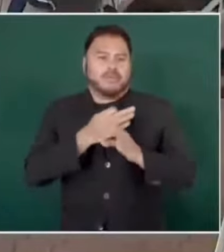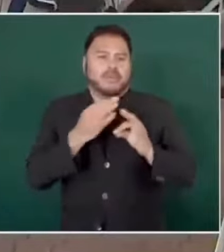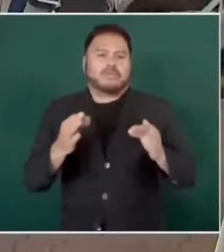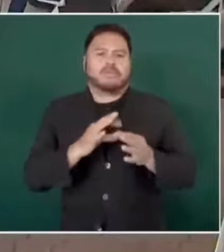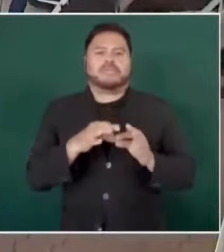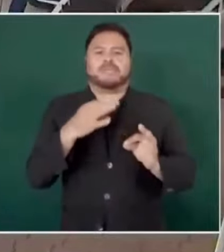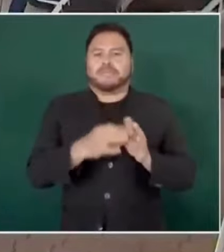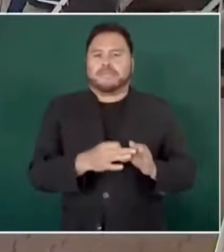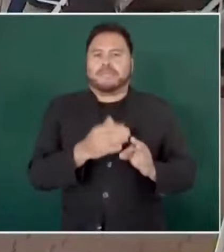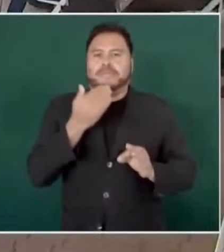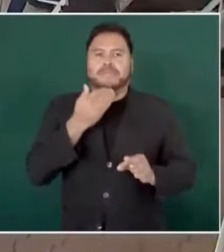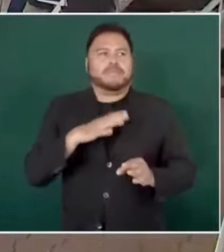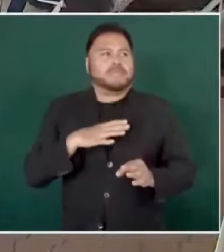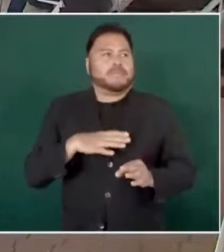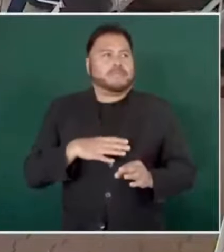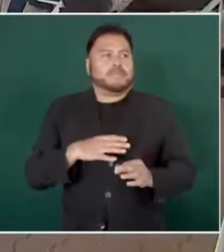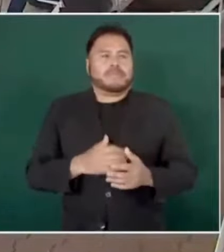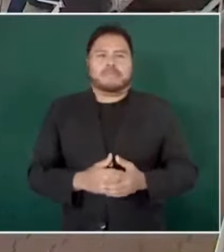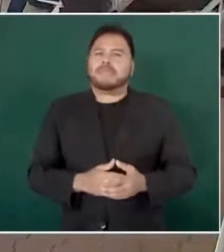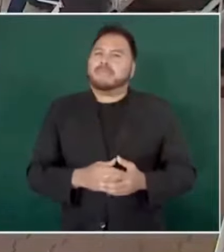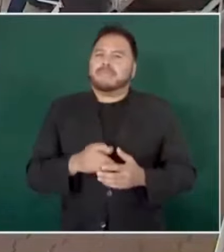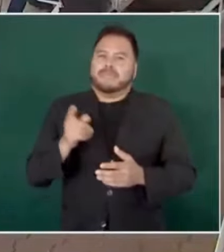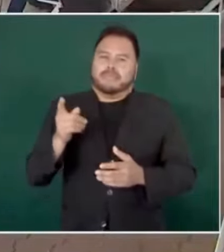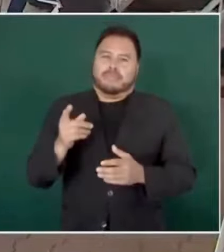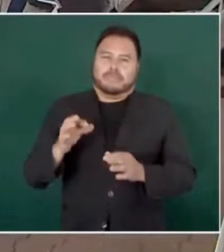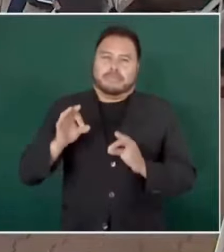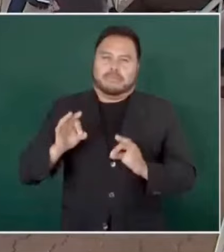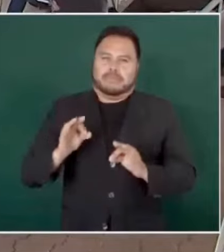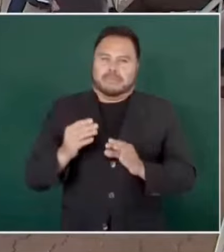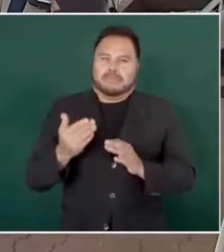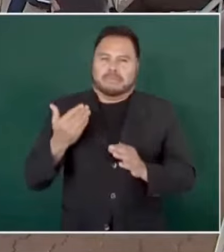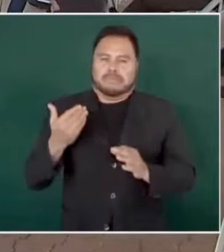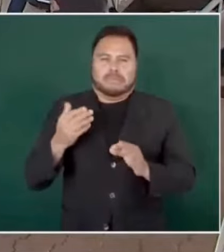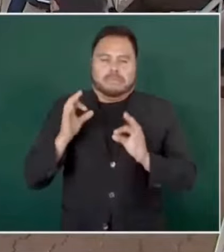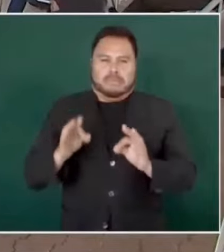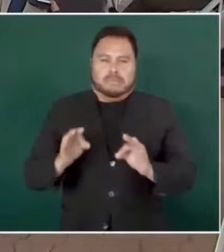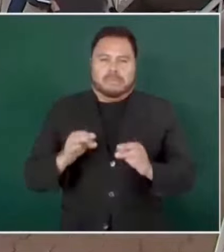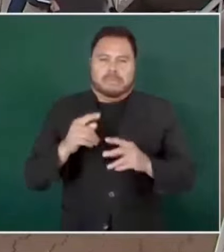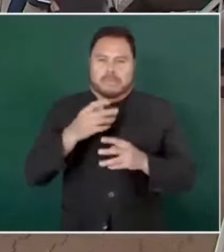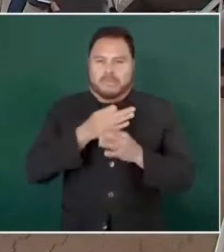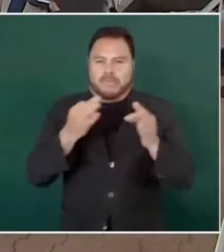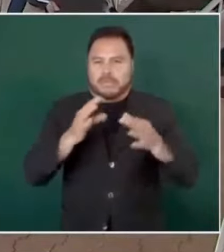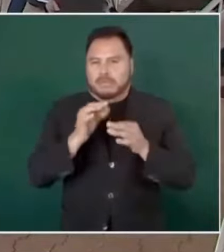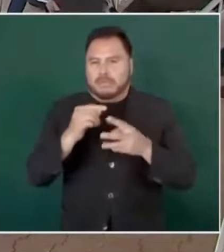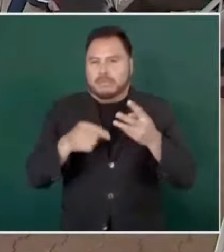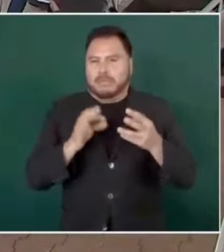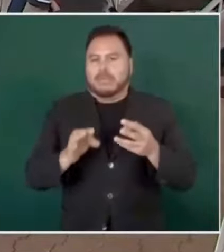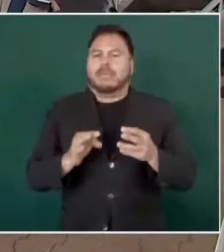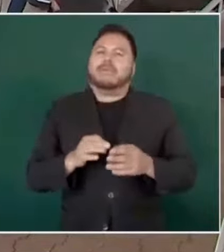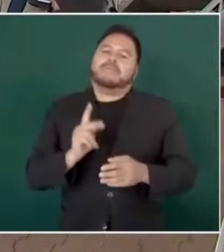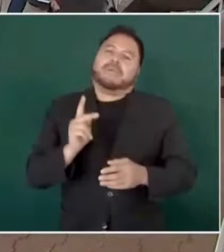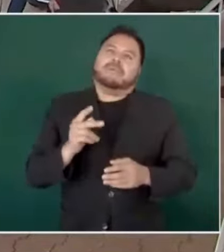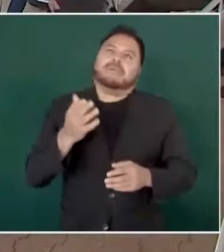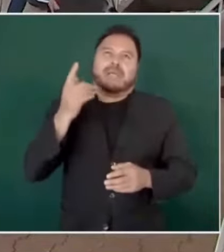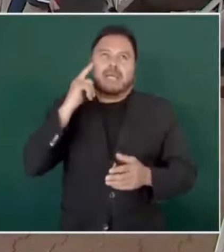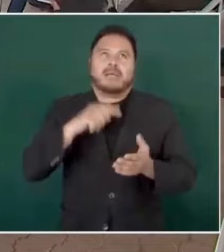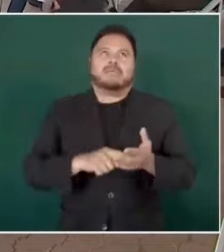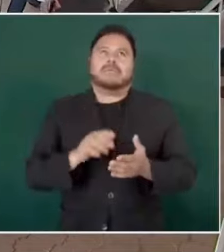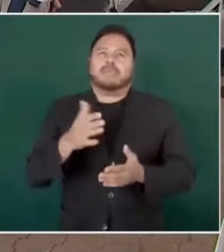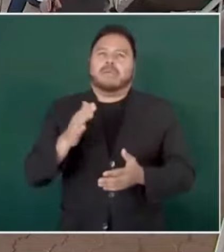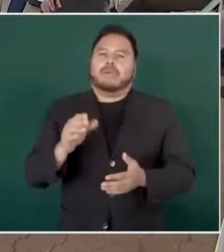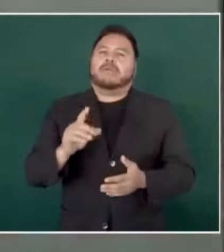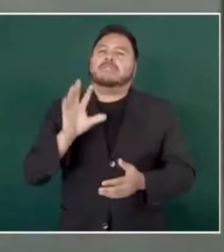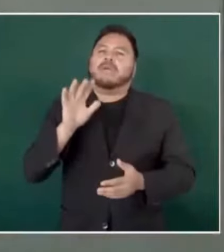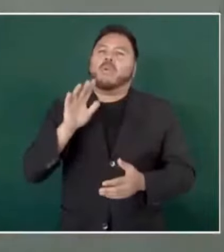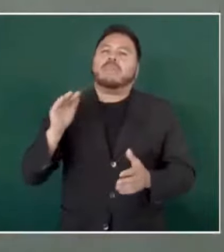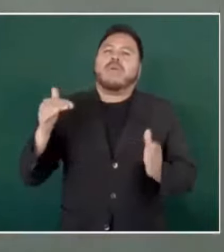frescos, pero creo que se han decomisado como 50